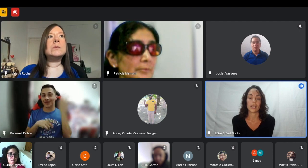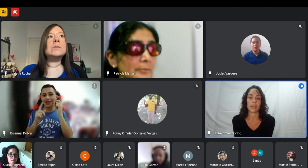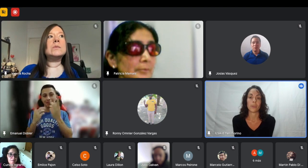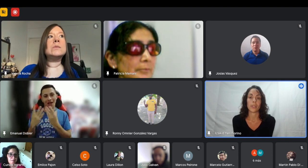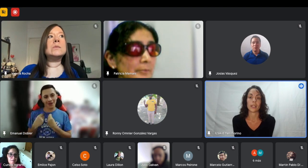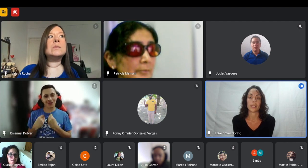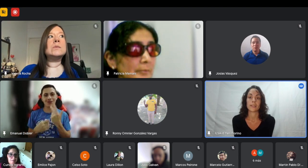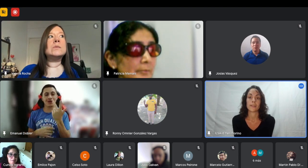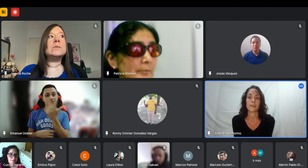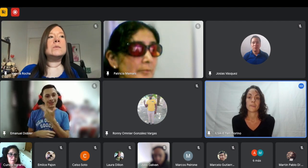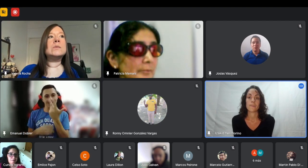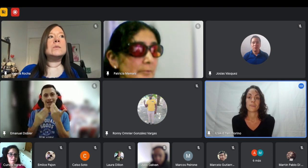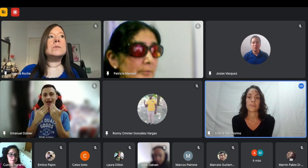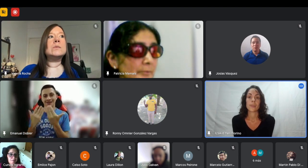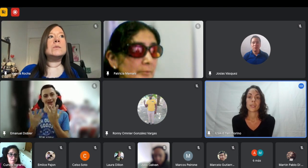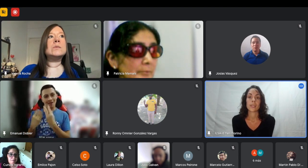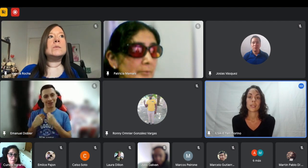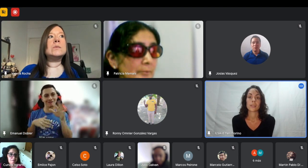recomendándoles qué poner